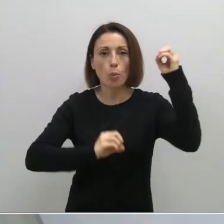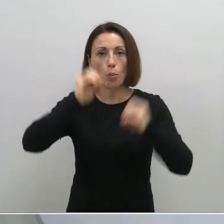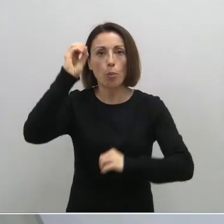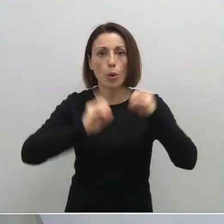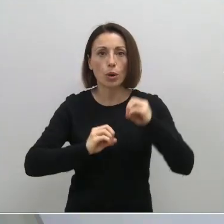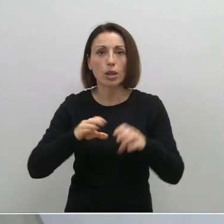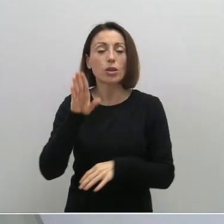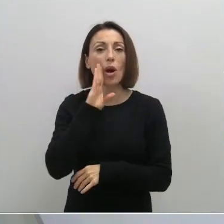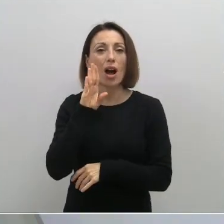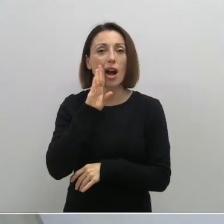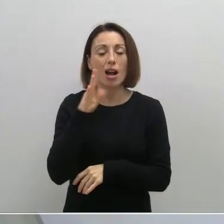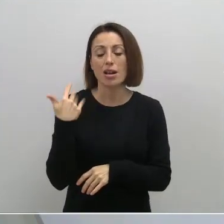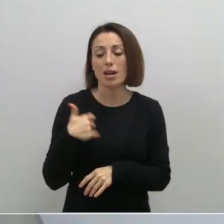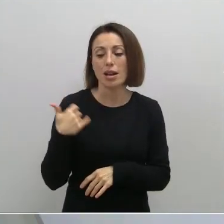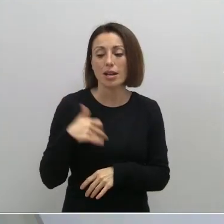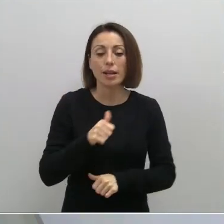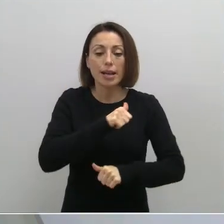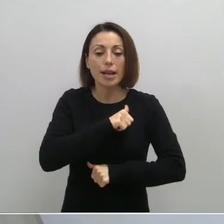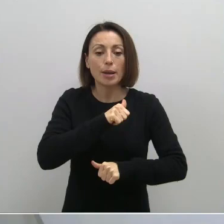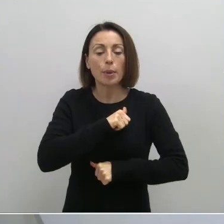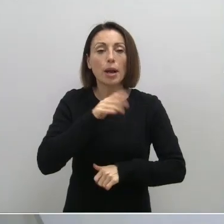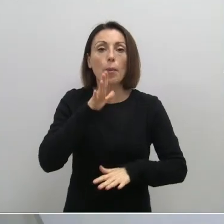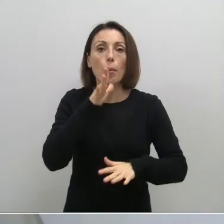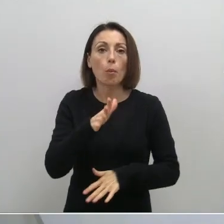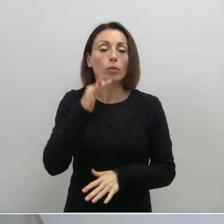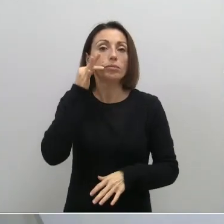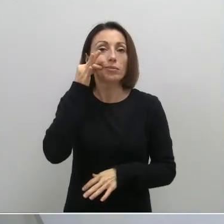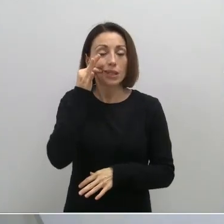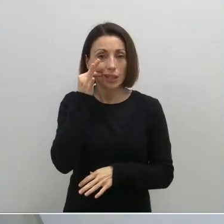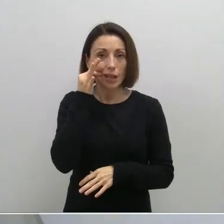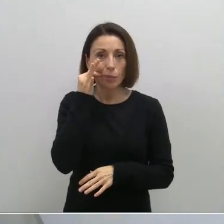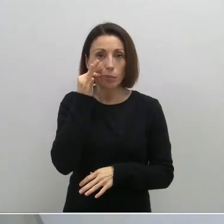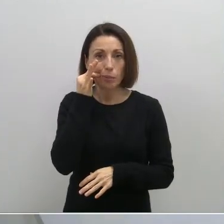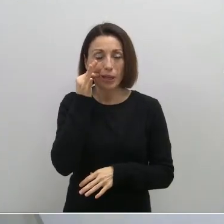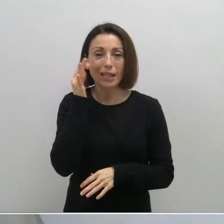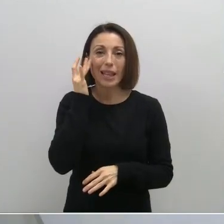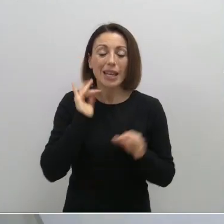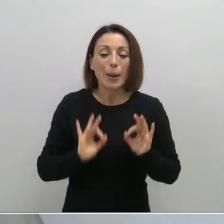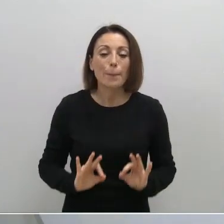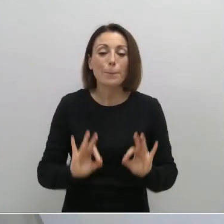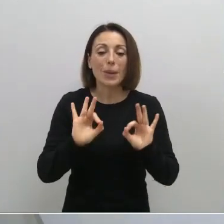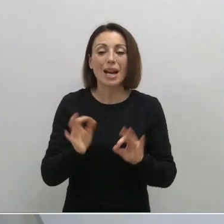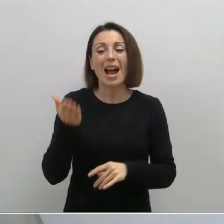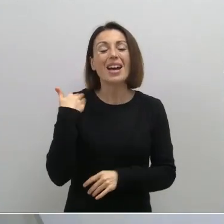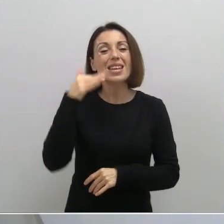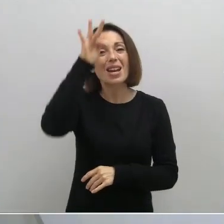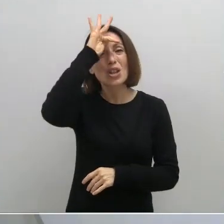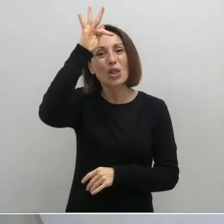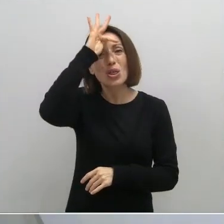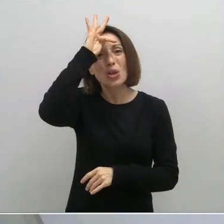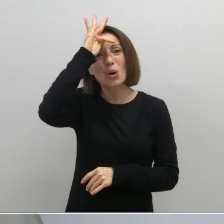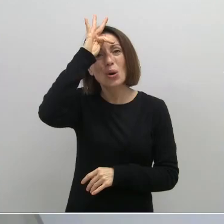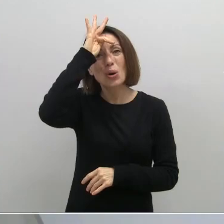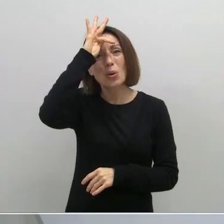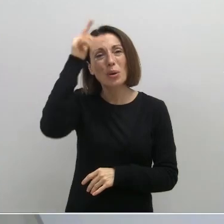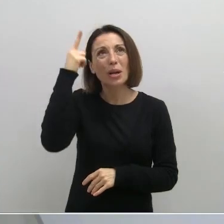como hemos comentado, hay que esperar, porque realmente estamos en un día muy concreto, es un domingo, que se hicieron, creo